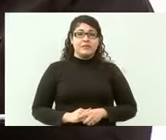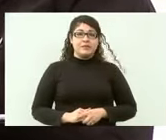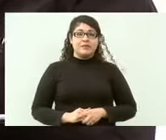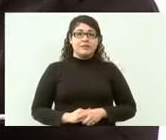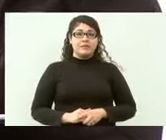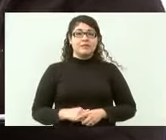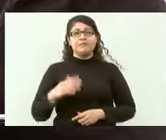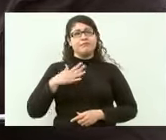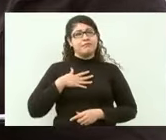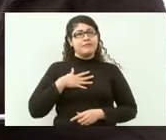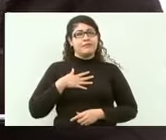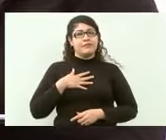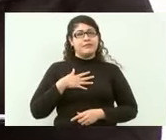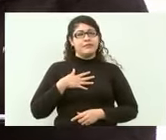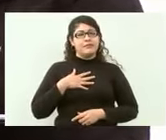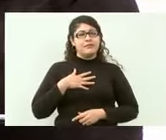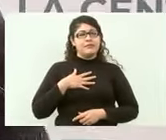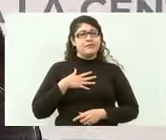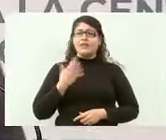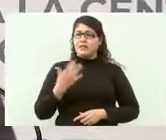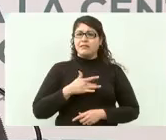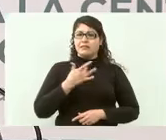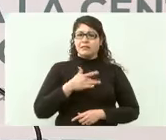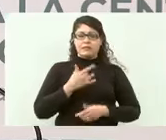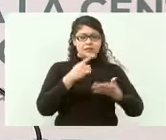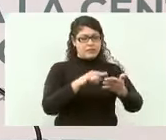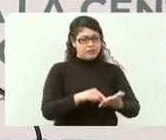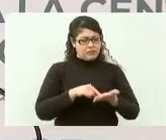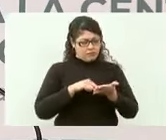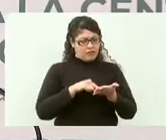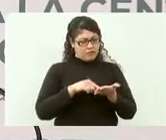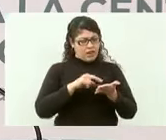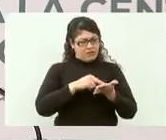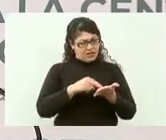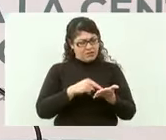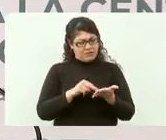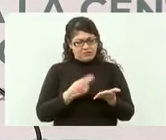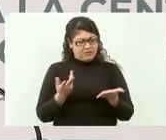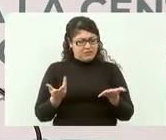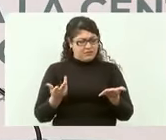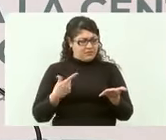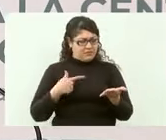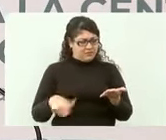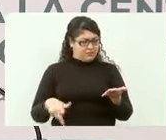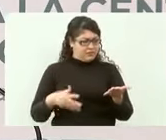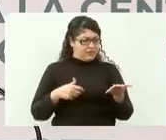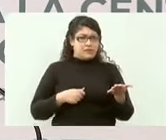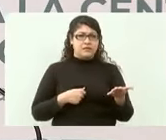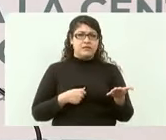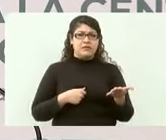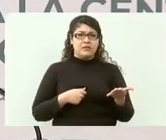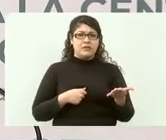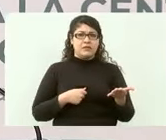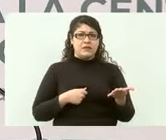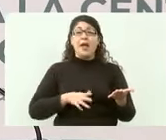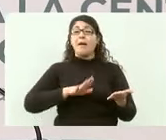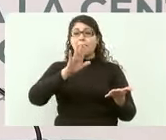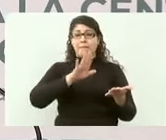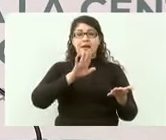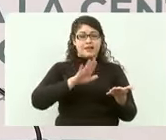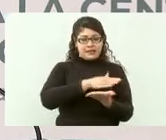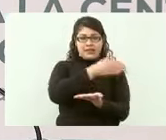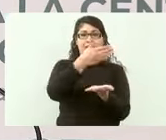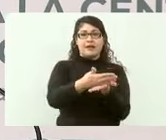me inconformé y se detuvieron las